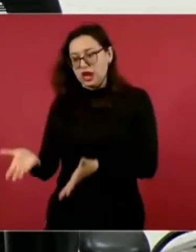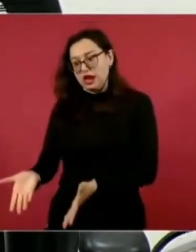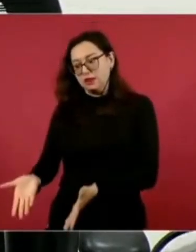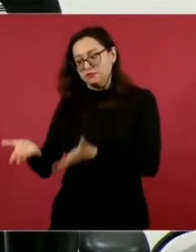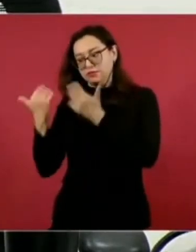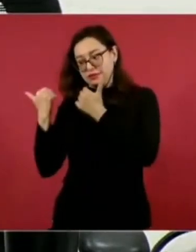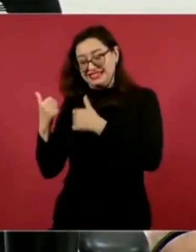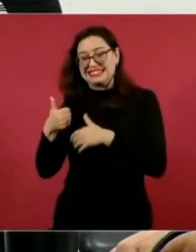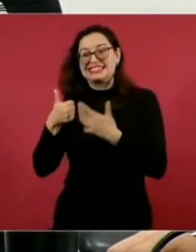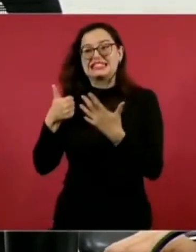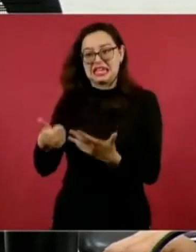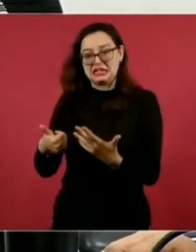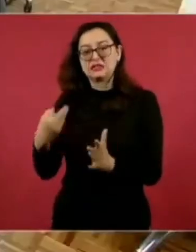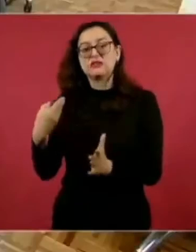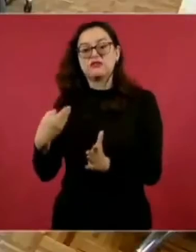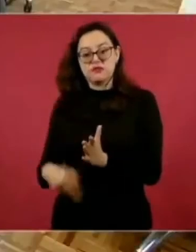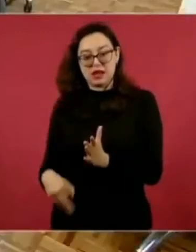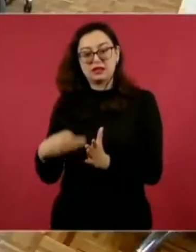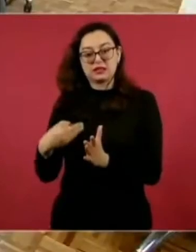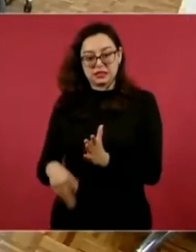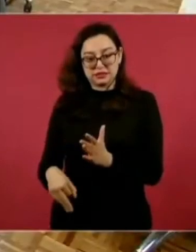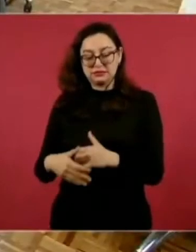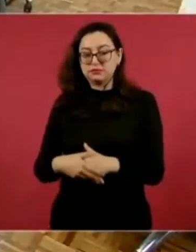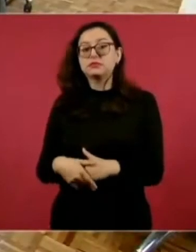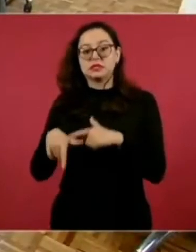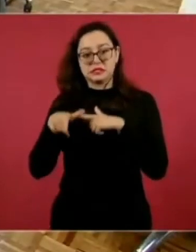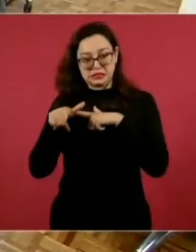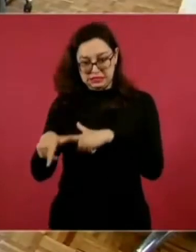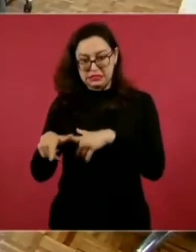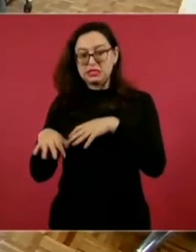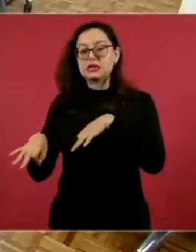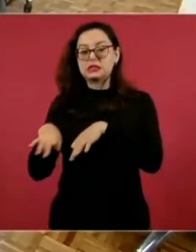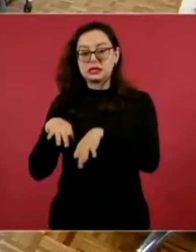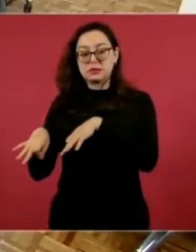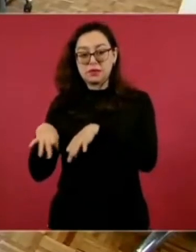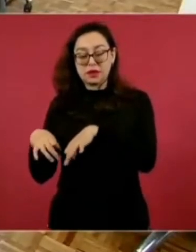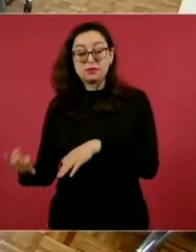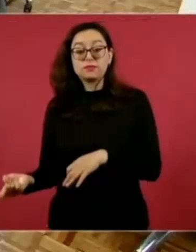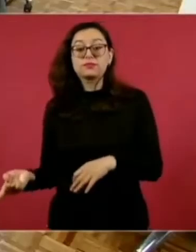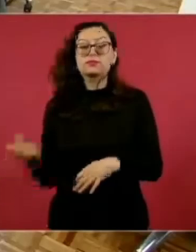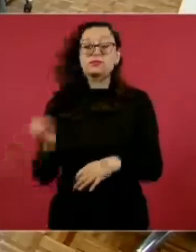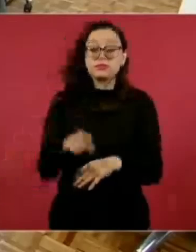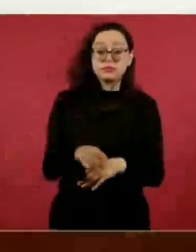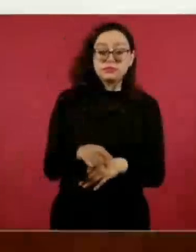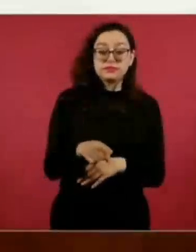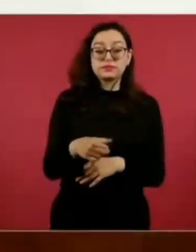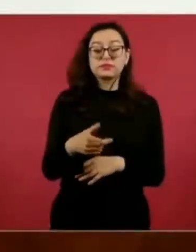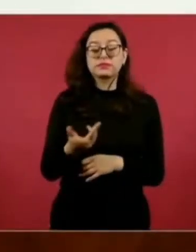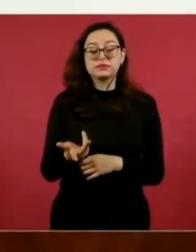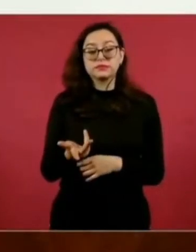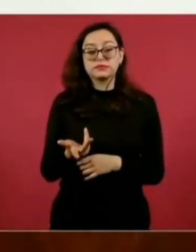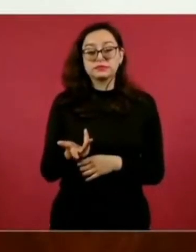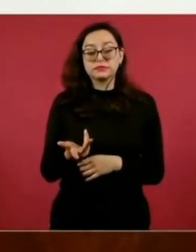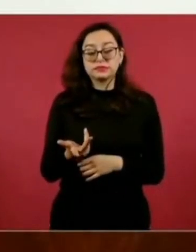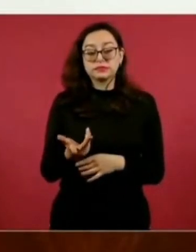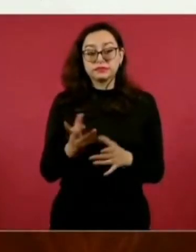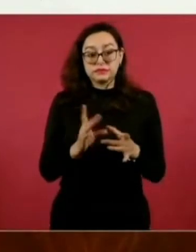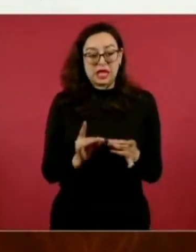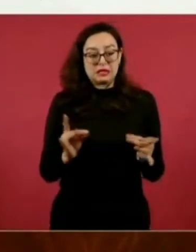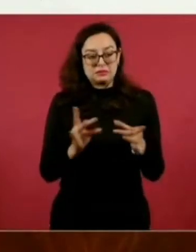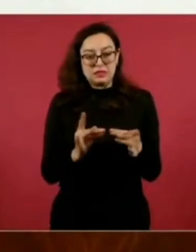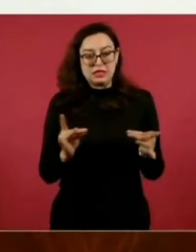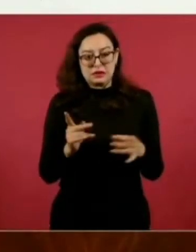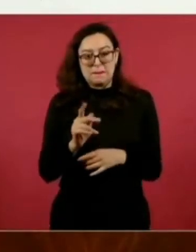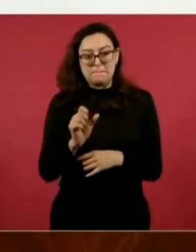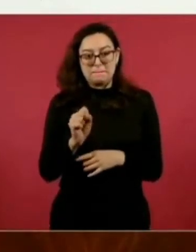diez en total, presidente. Y se continúan con los trabajos. Así es. Y sería bueno que nos explicaras cómo